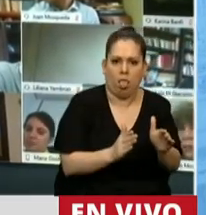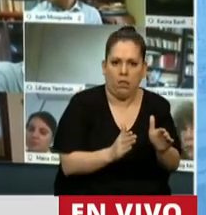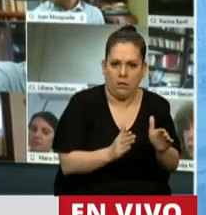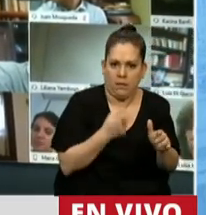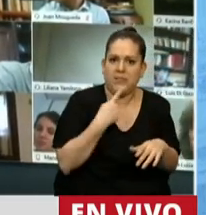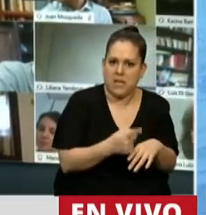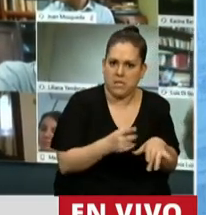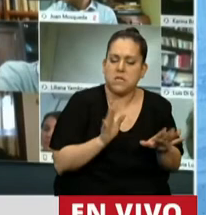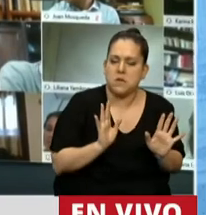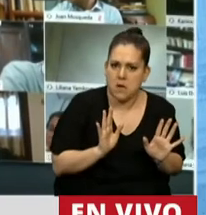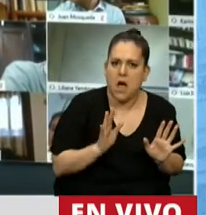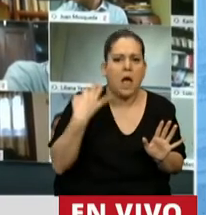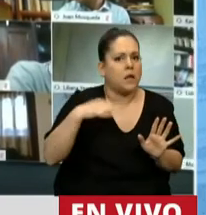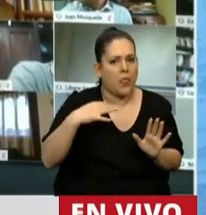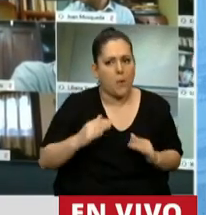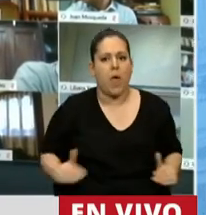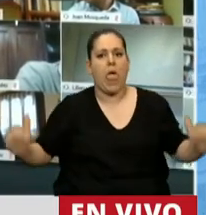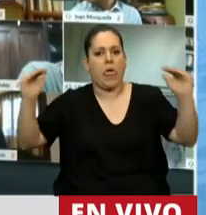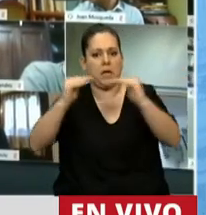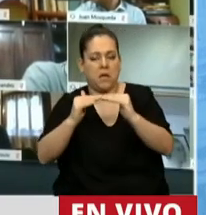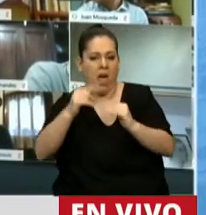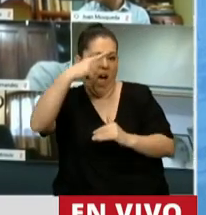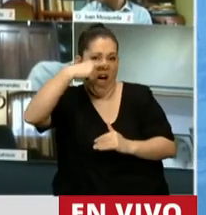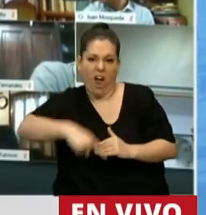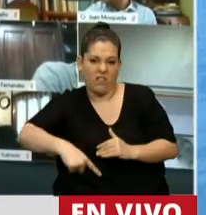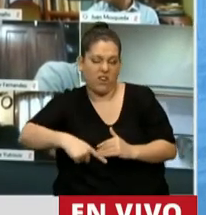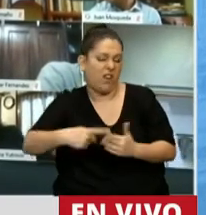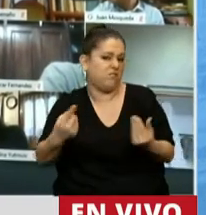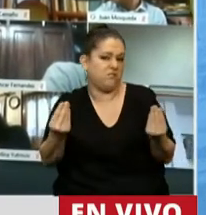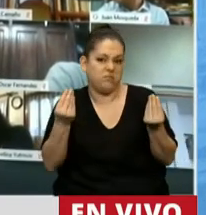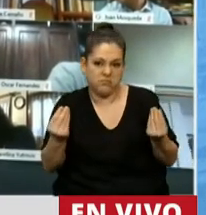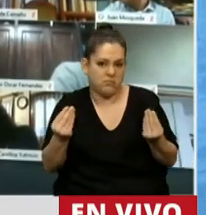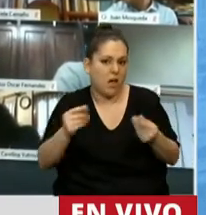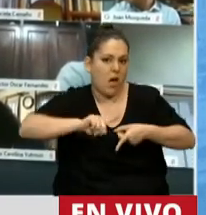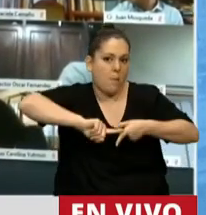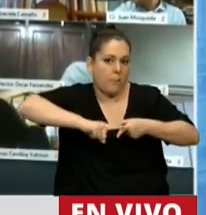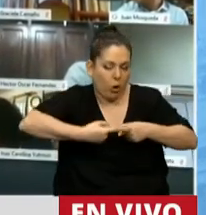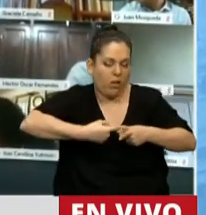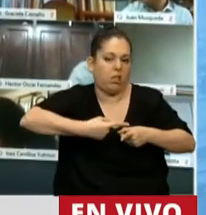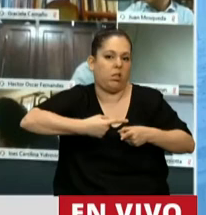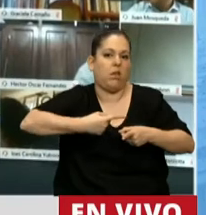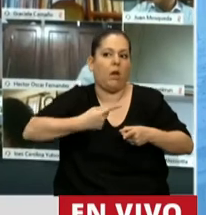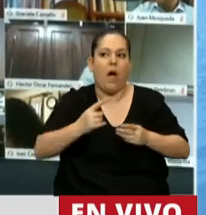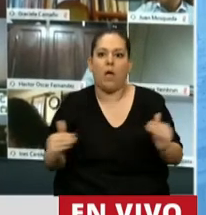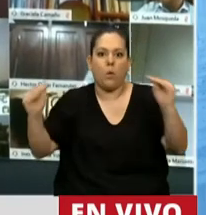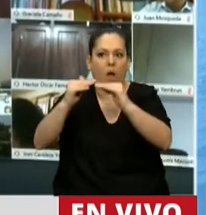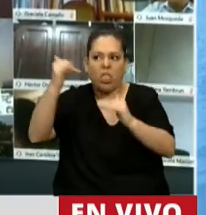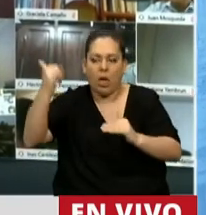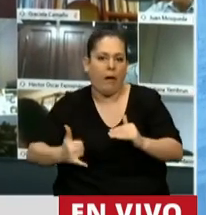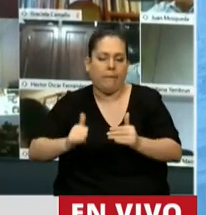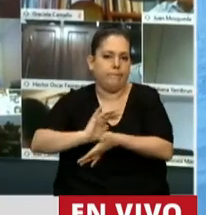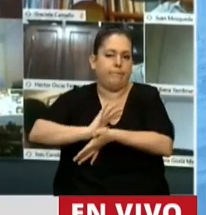de que hubiera más equidad, y lo que pasó es que se barrió con todas las políticas que generan mayor igualdad.